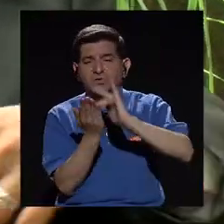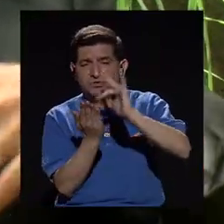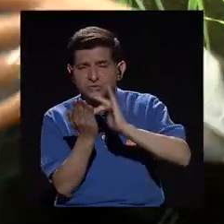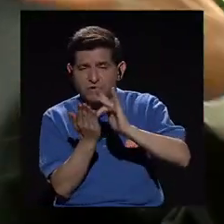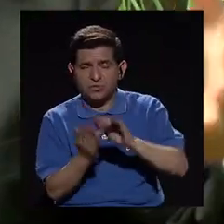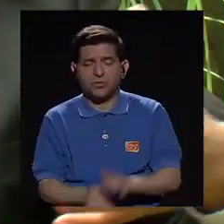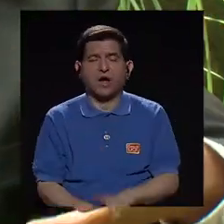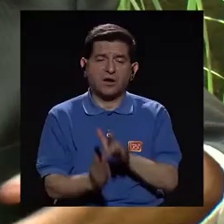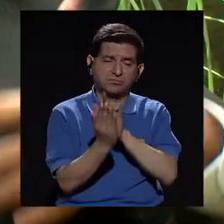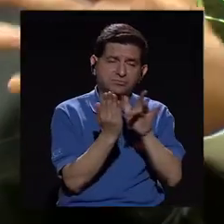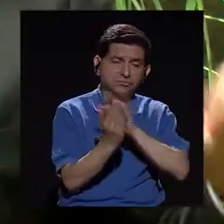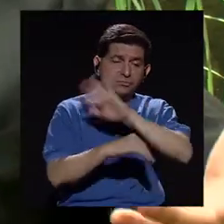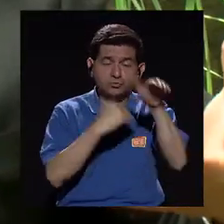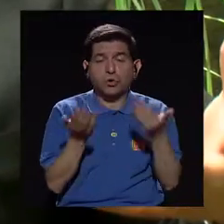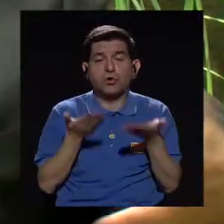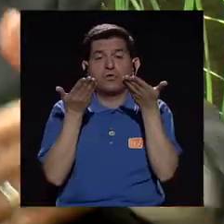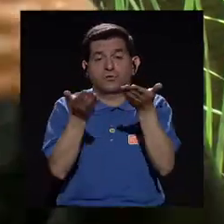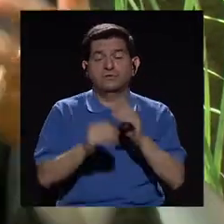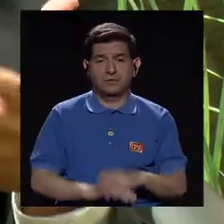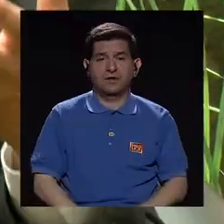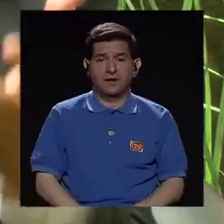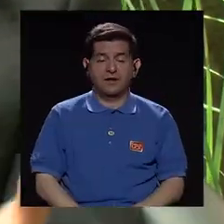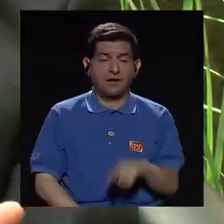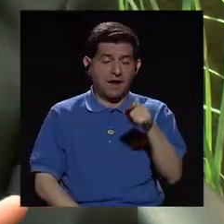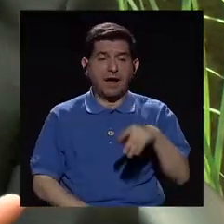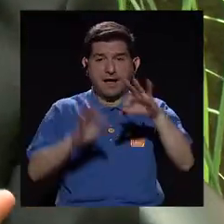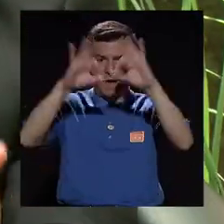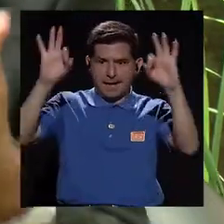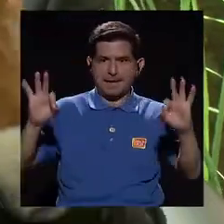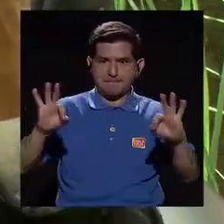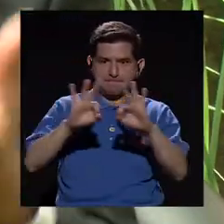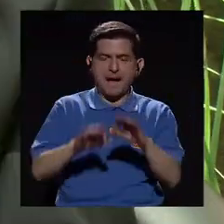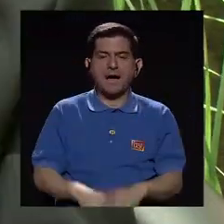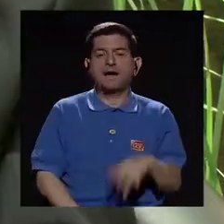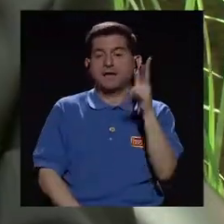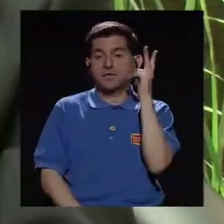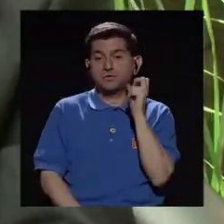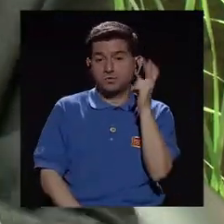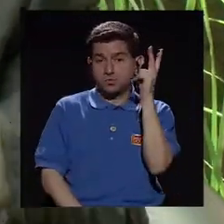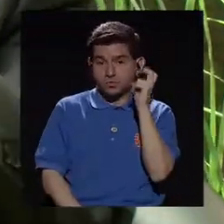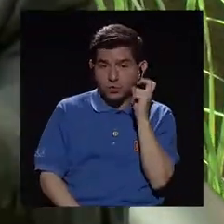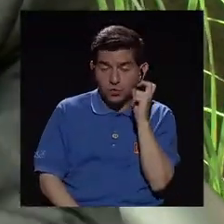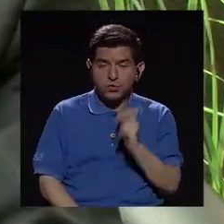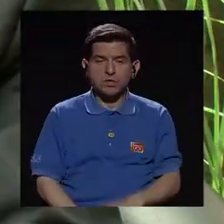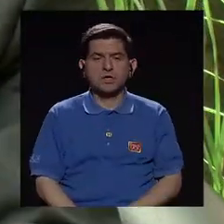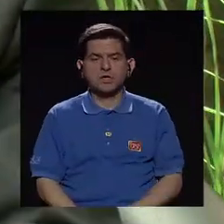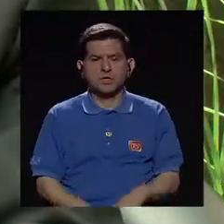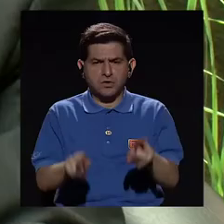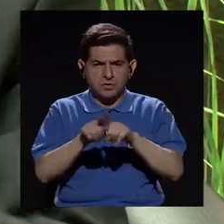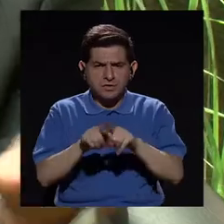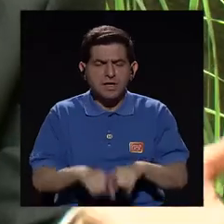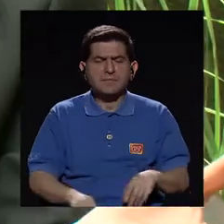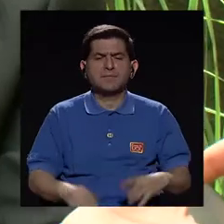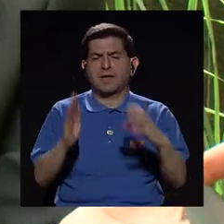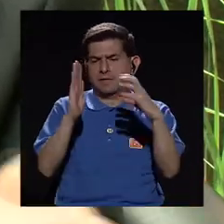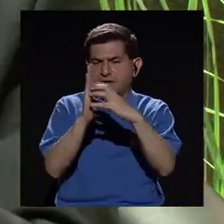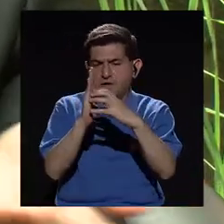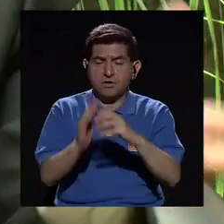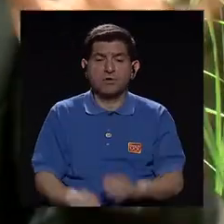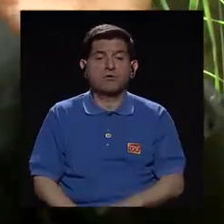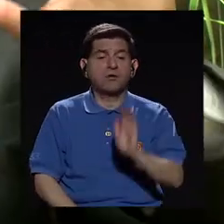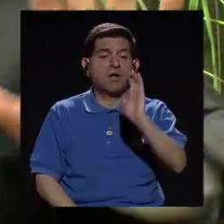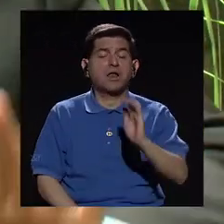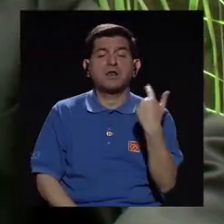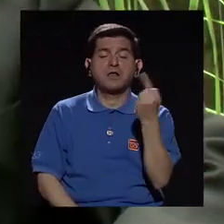celular y todas esas ventajas, nos dan todo. Nos dan la imagen, nos dan el sonido, nos dan la trama, nos dan todo.